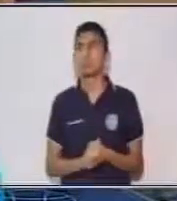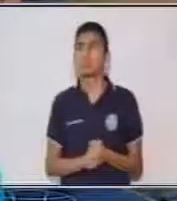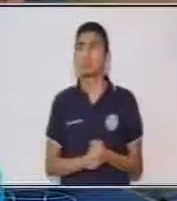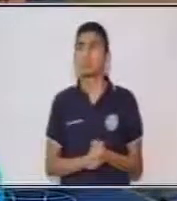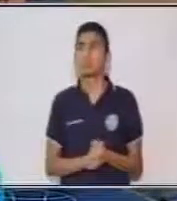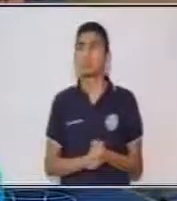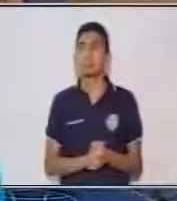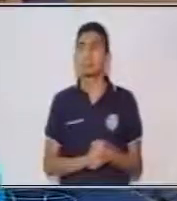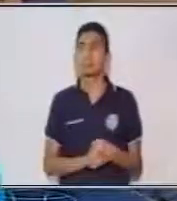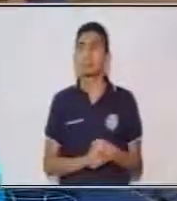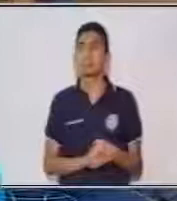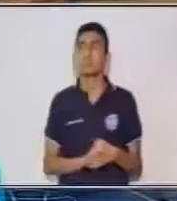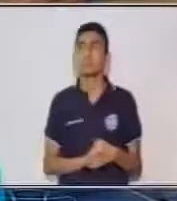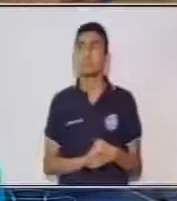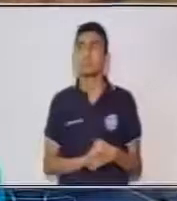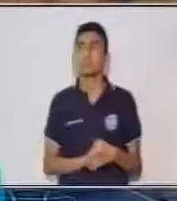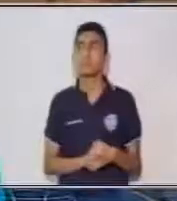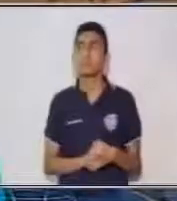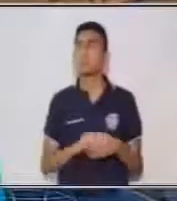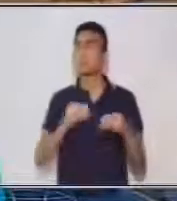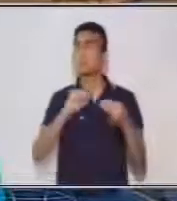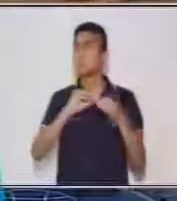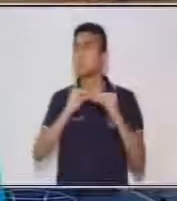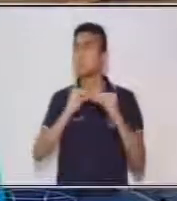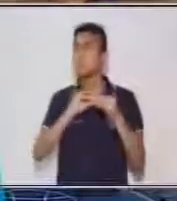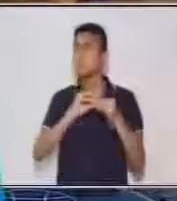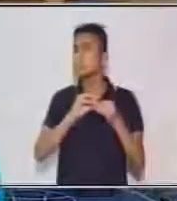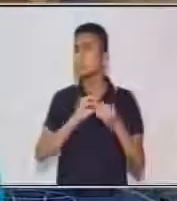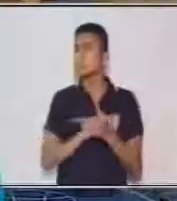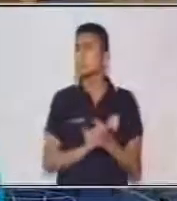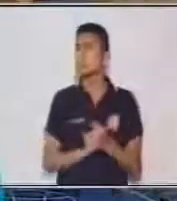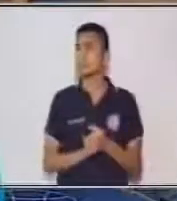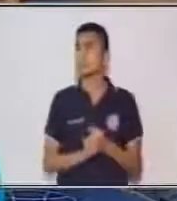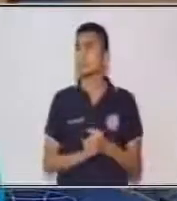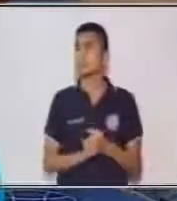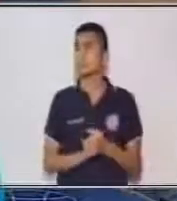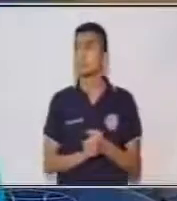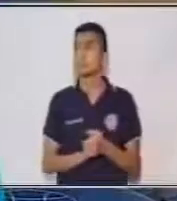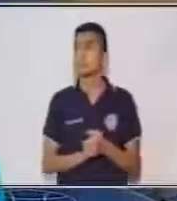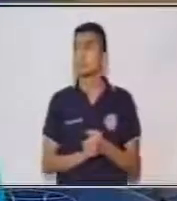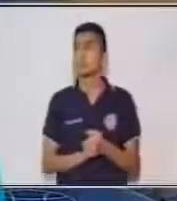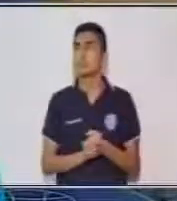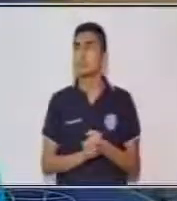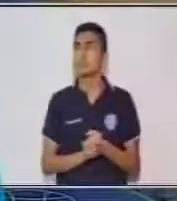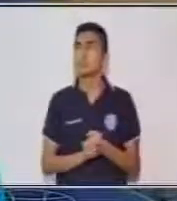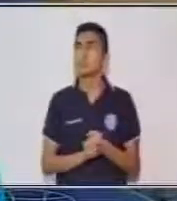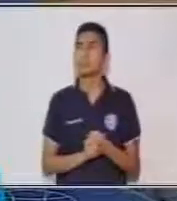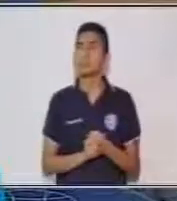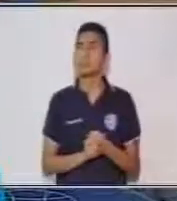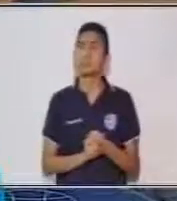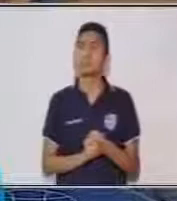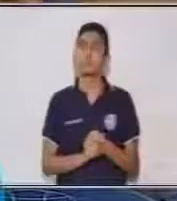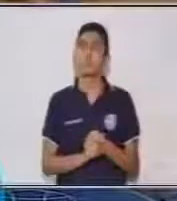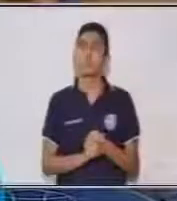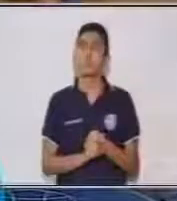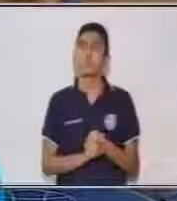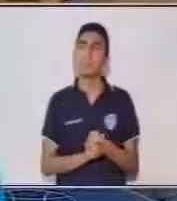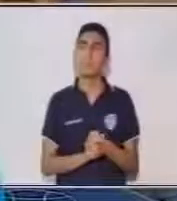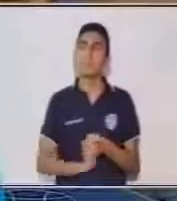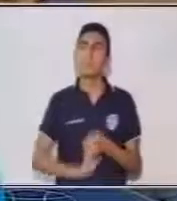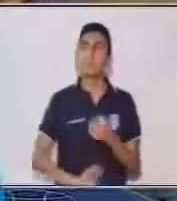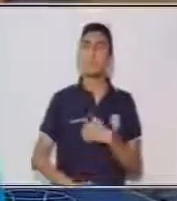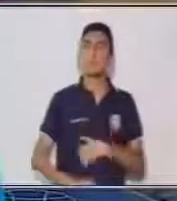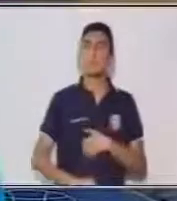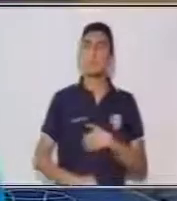nueve. Nueve por siete, excelente. Sesenta y tres. Y llevamos seis. Siete